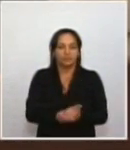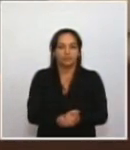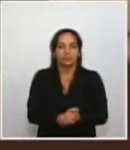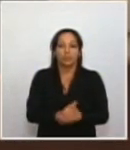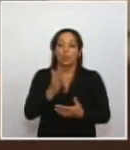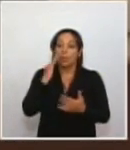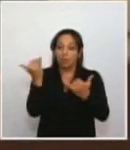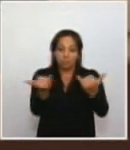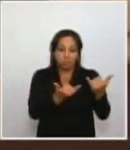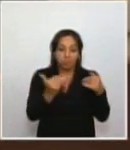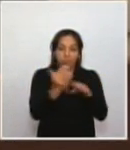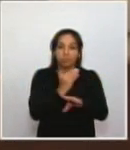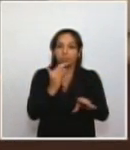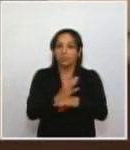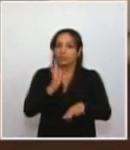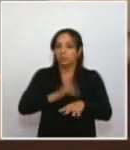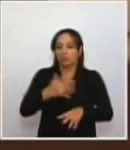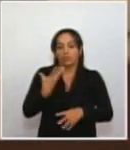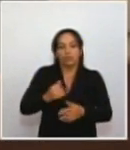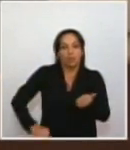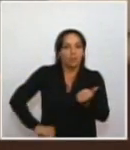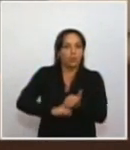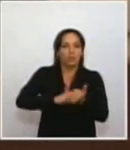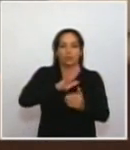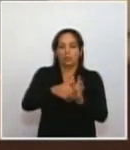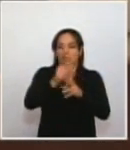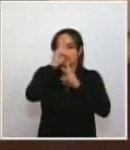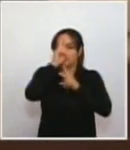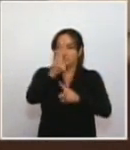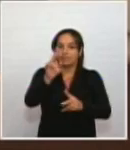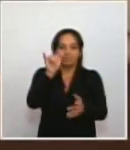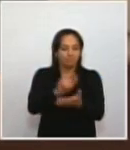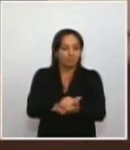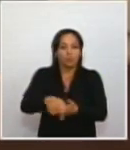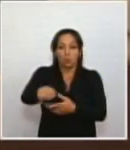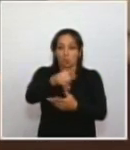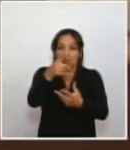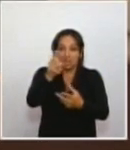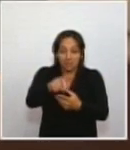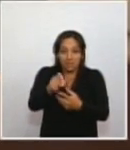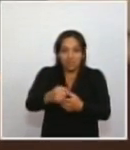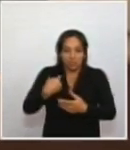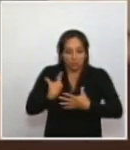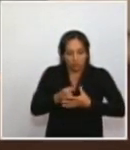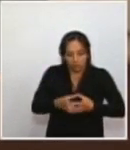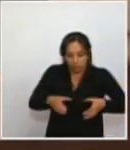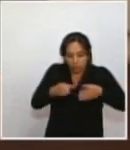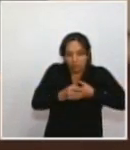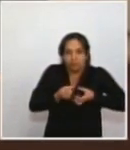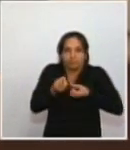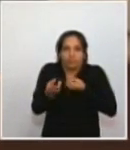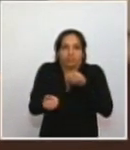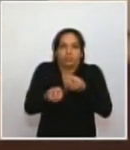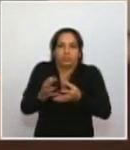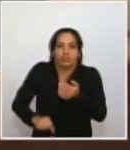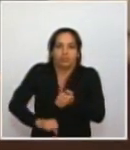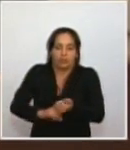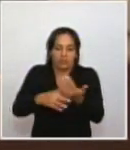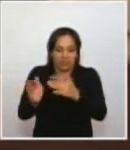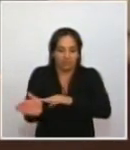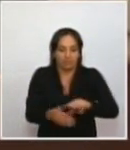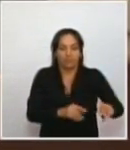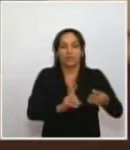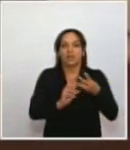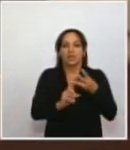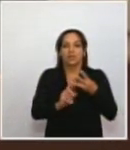conflicto merecen todo nuestro respaldo y todo lo que se requiera de este Congreso de la República. Tercero,